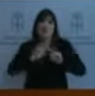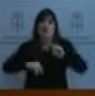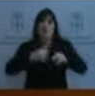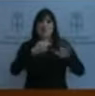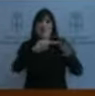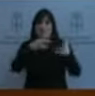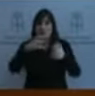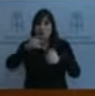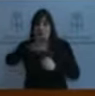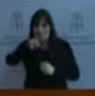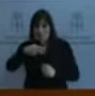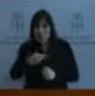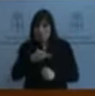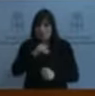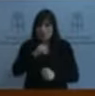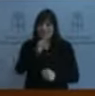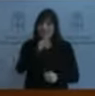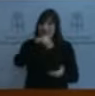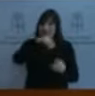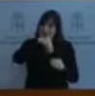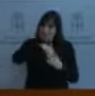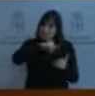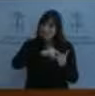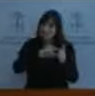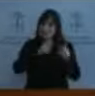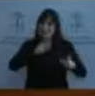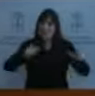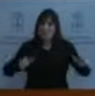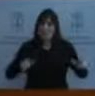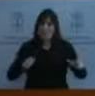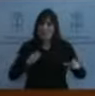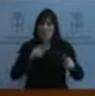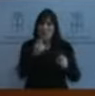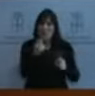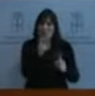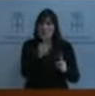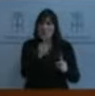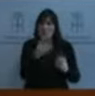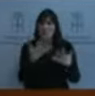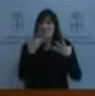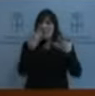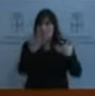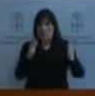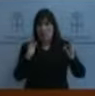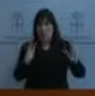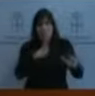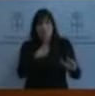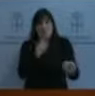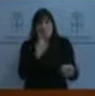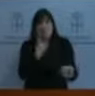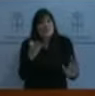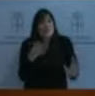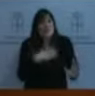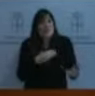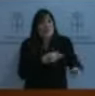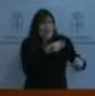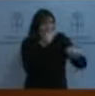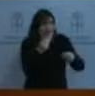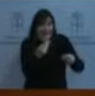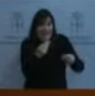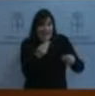una partida, pero es a diez años, y eso es papel de momento. Nosotros lo que le pedimos es que haya un plan de extensión de la banda ancha en Asturias que